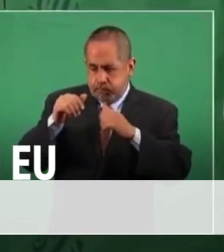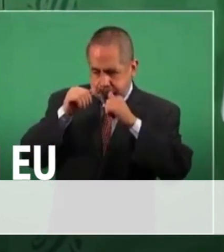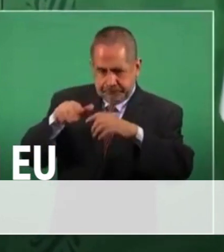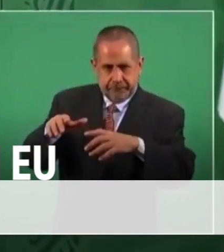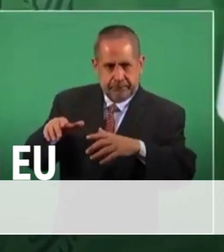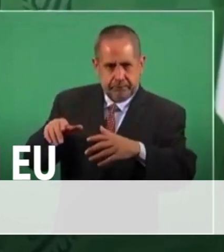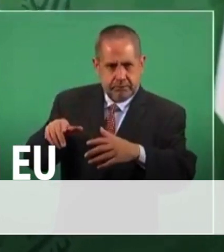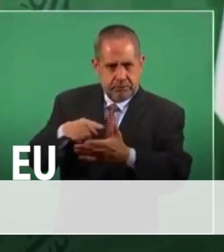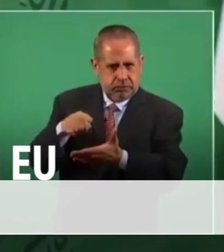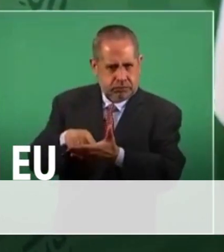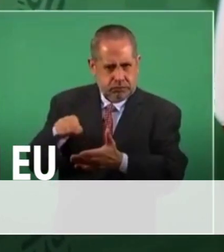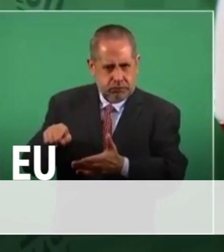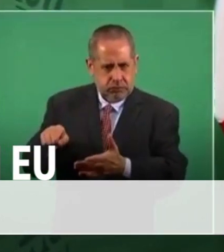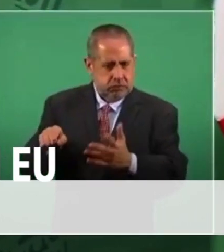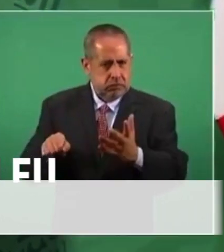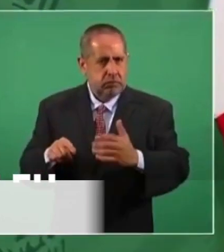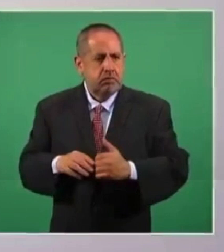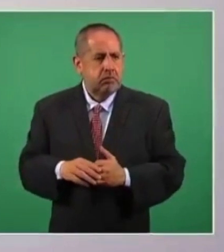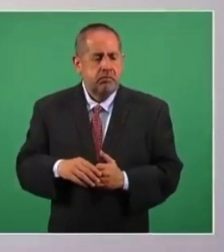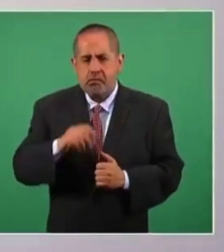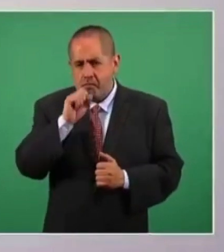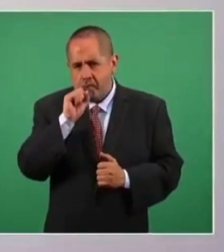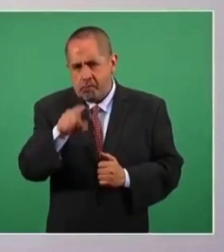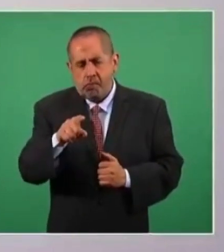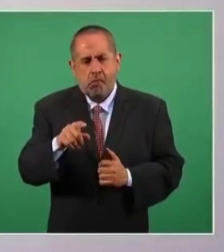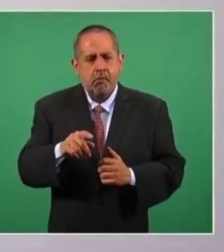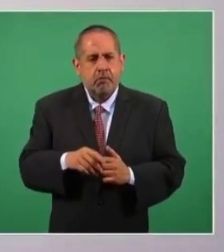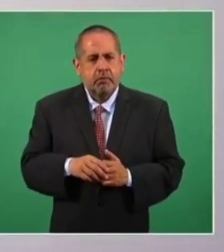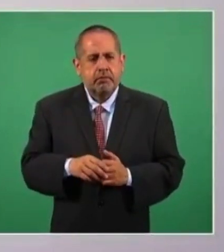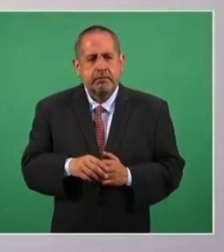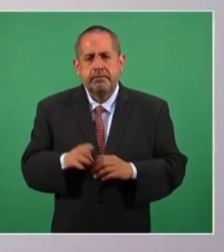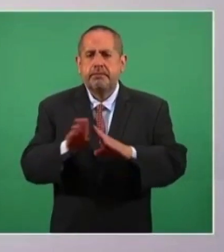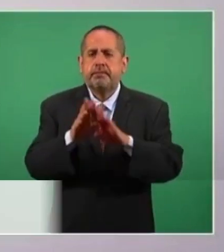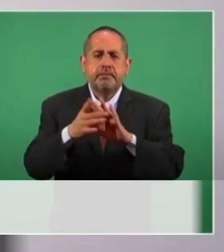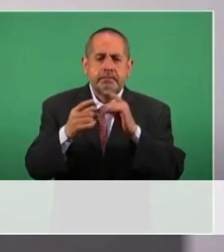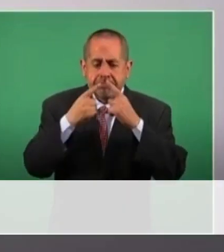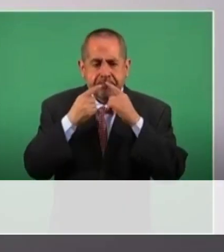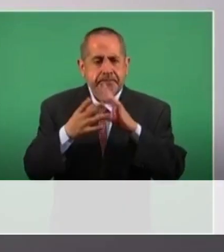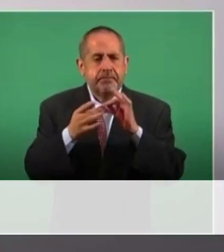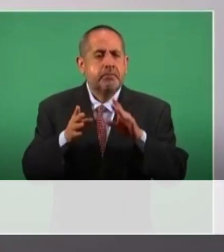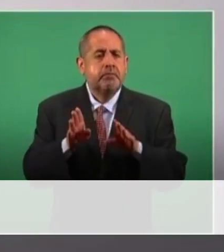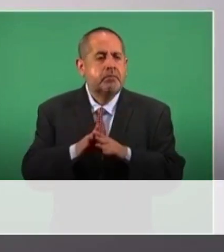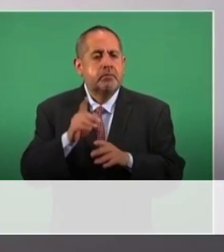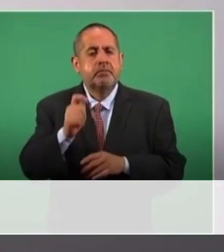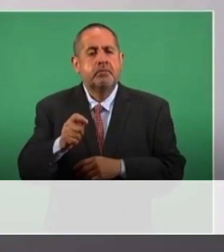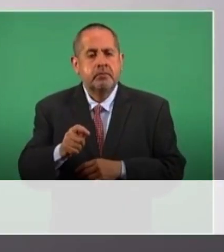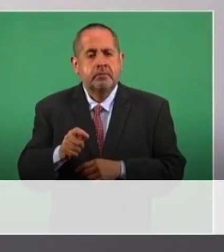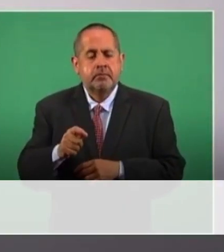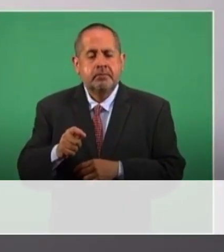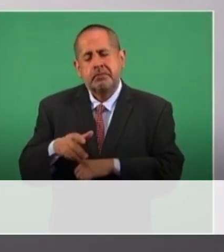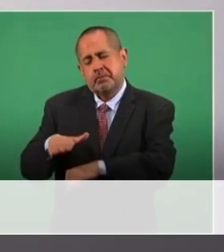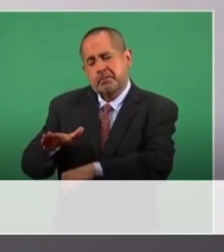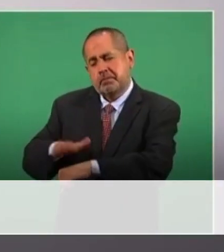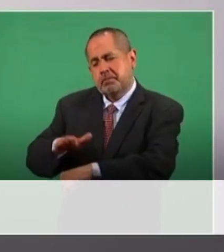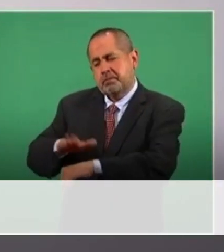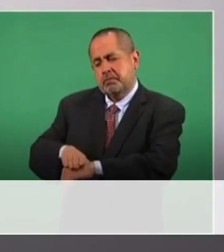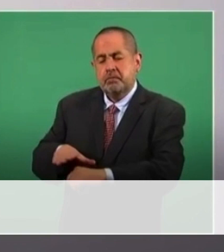y también hacer un llamado a los migrantes,